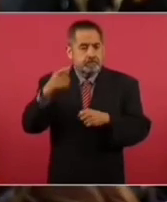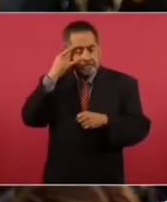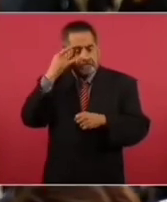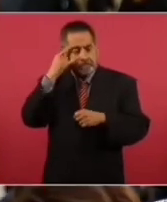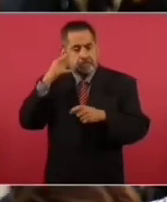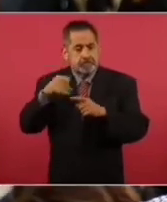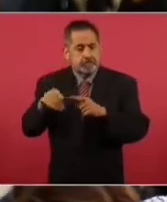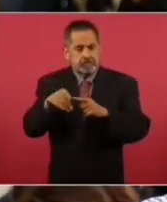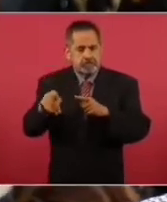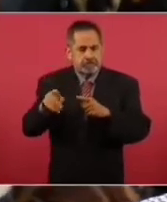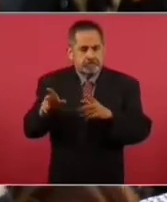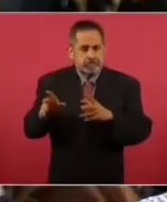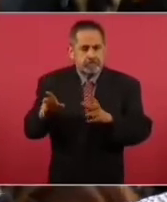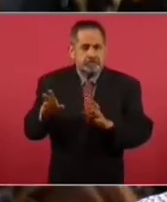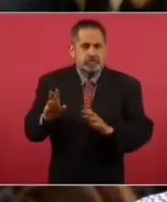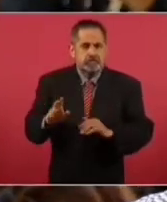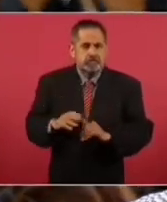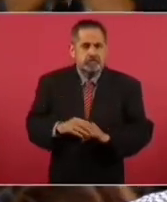Campeche.